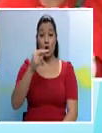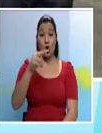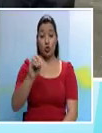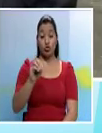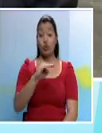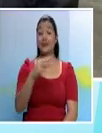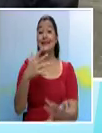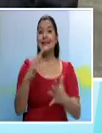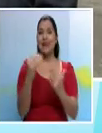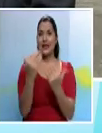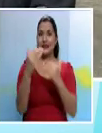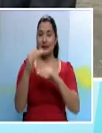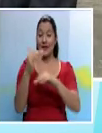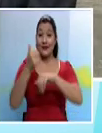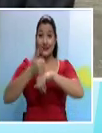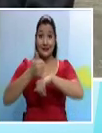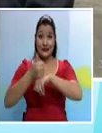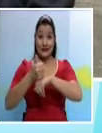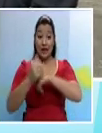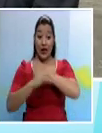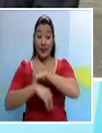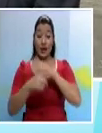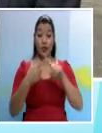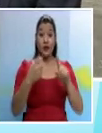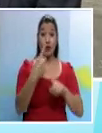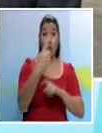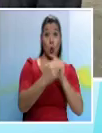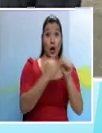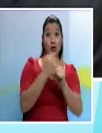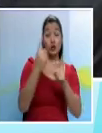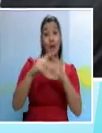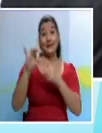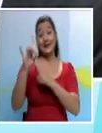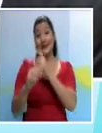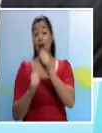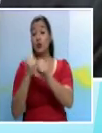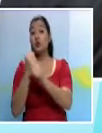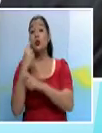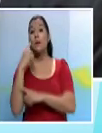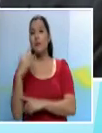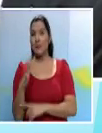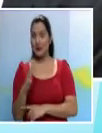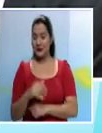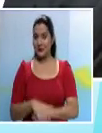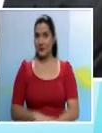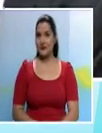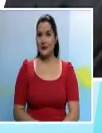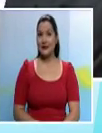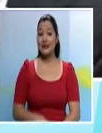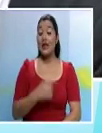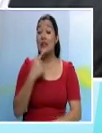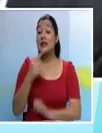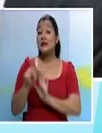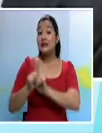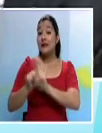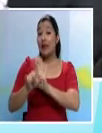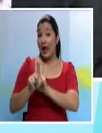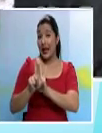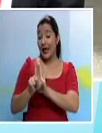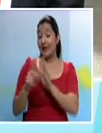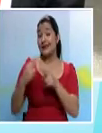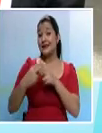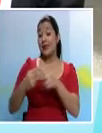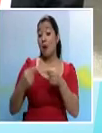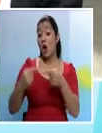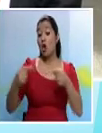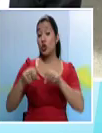de sanciones incluso de 1 a 8 años según esta disposición normativa de la ley contra la corrupción